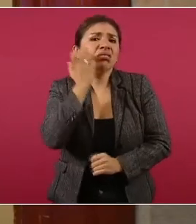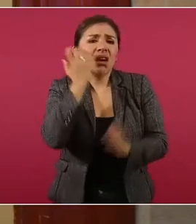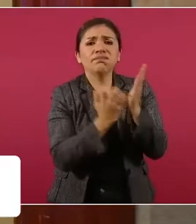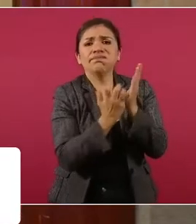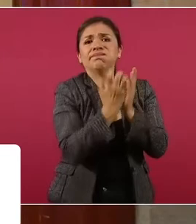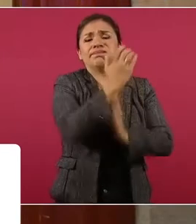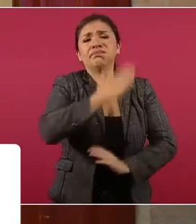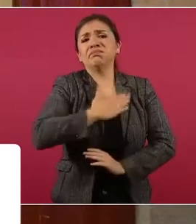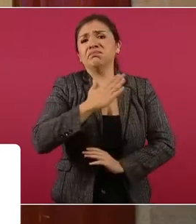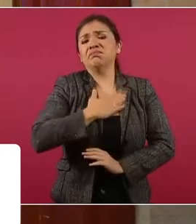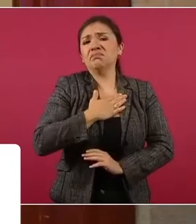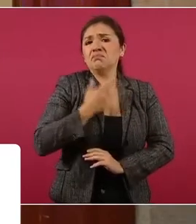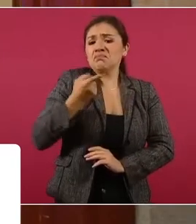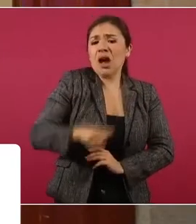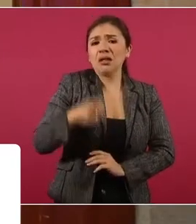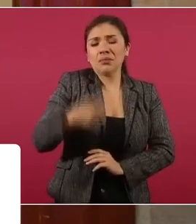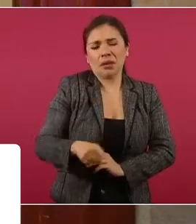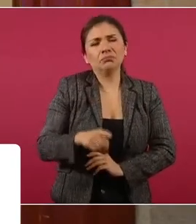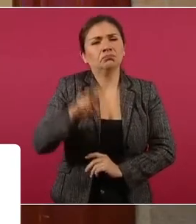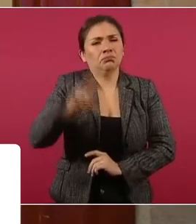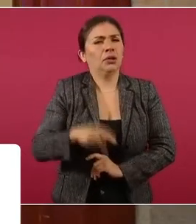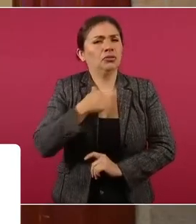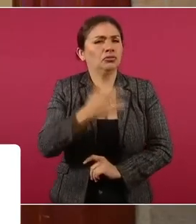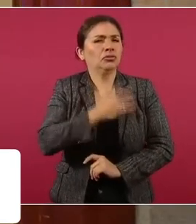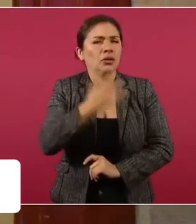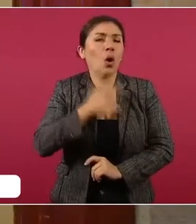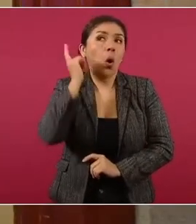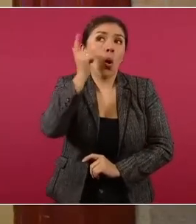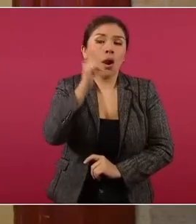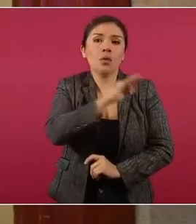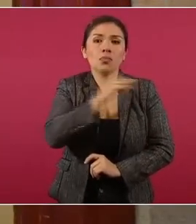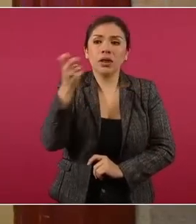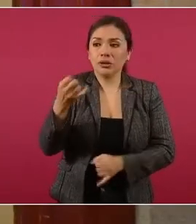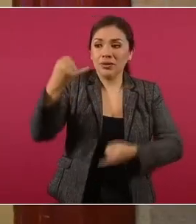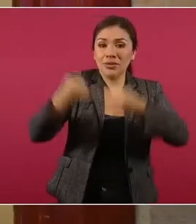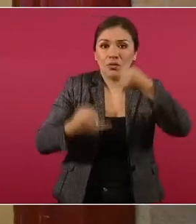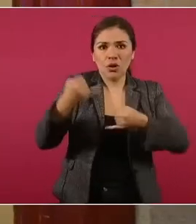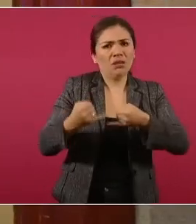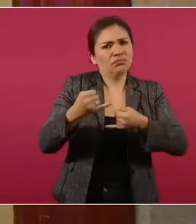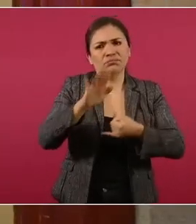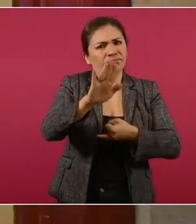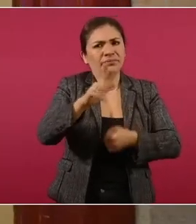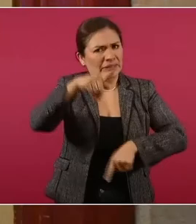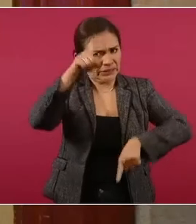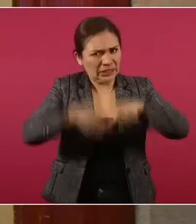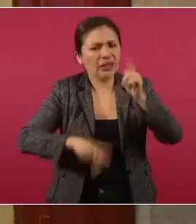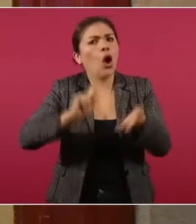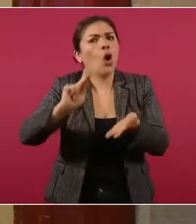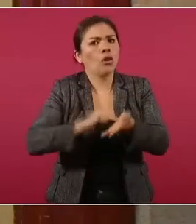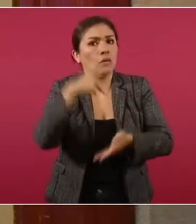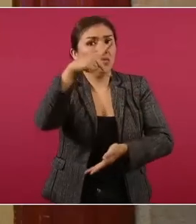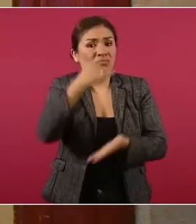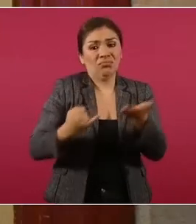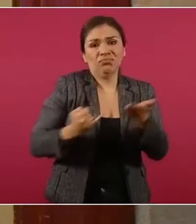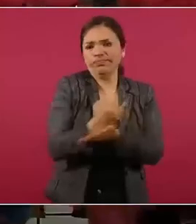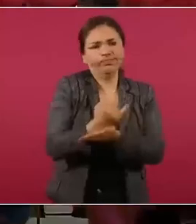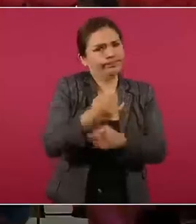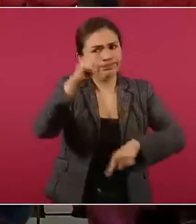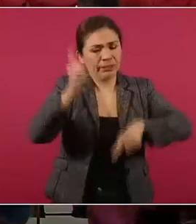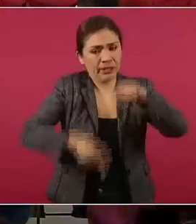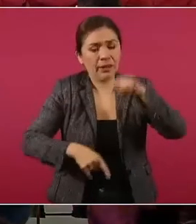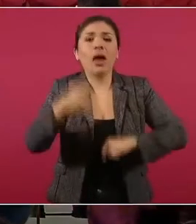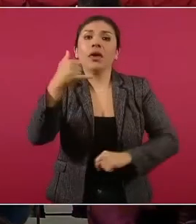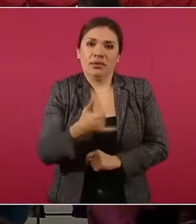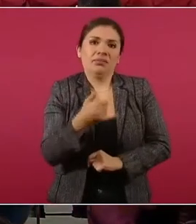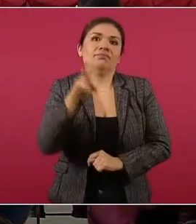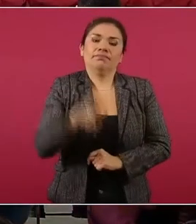Tenemos confianza en que el tribunal colegiado revoque esta nueva suspensión decretada por esta juez, pero sí se